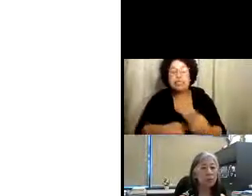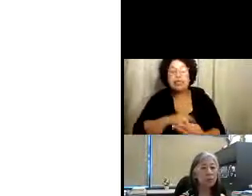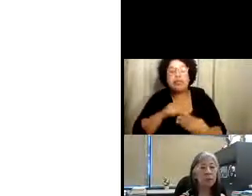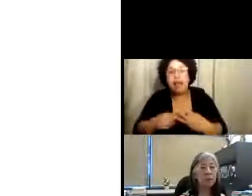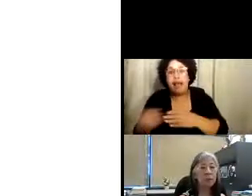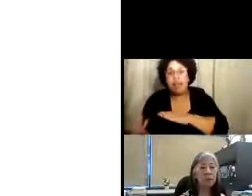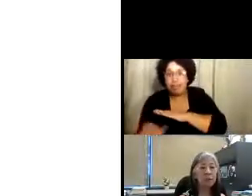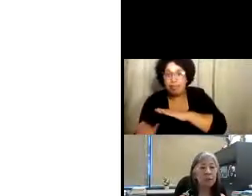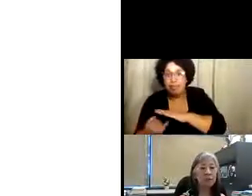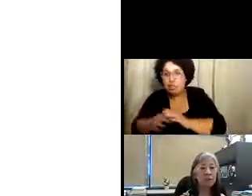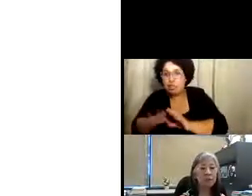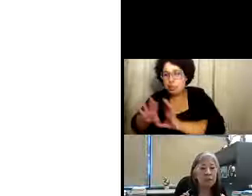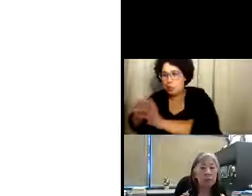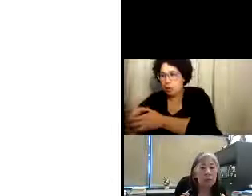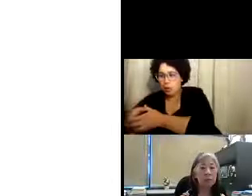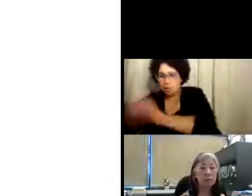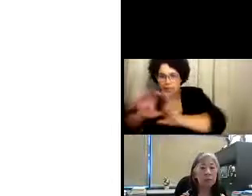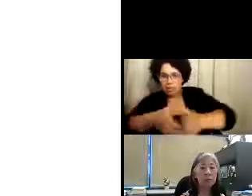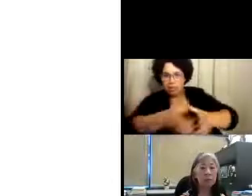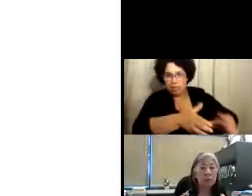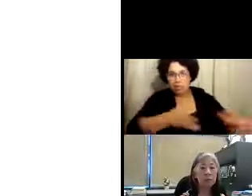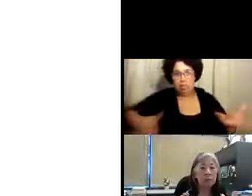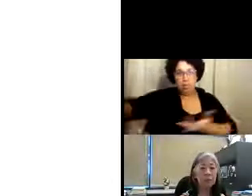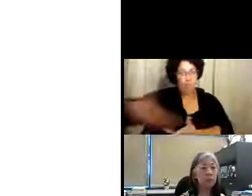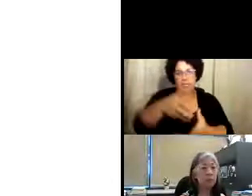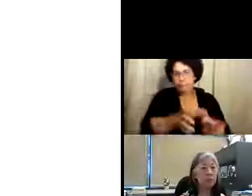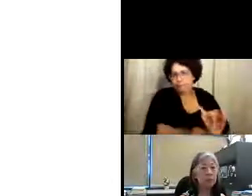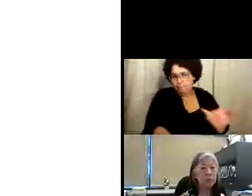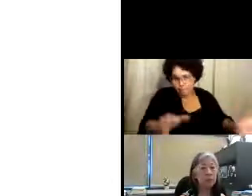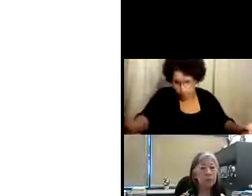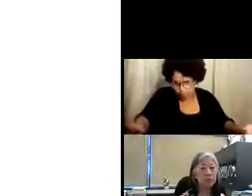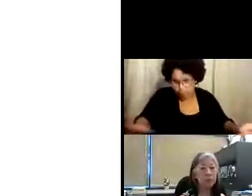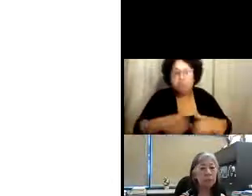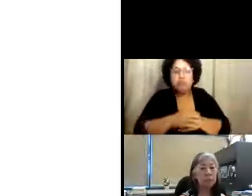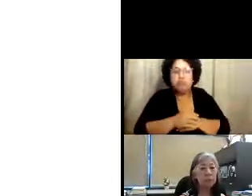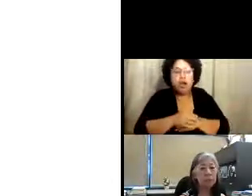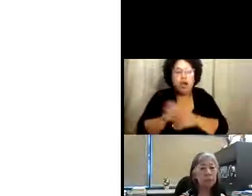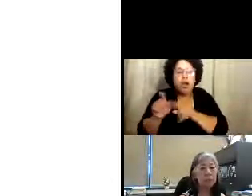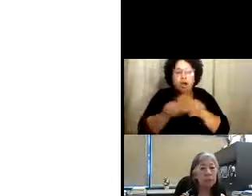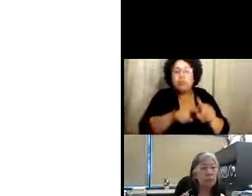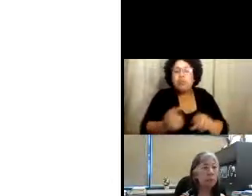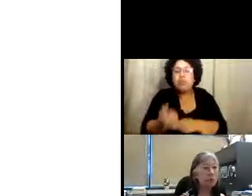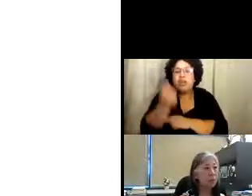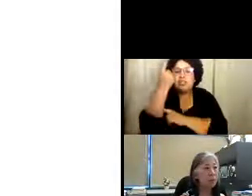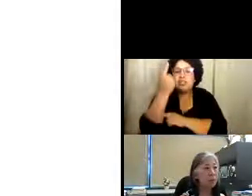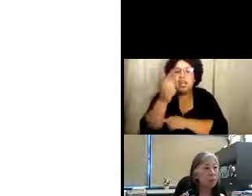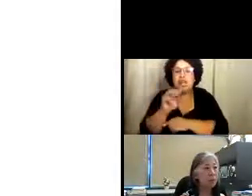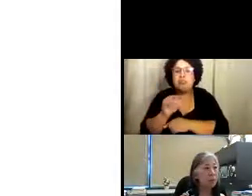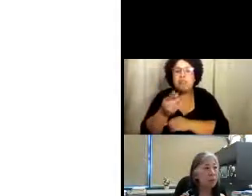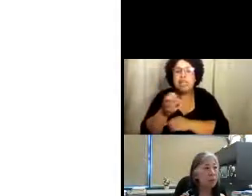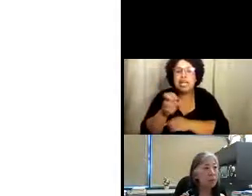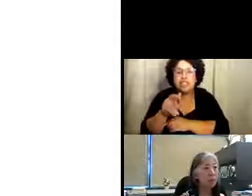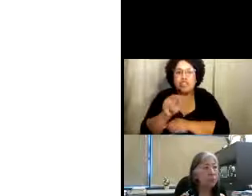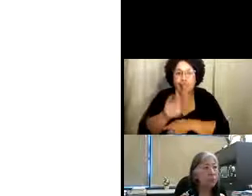bien específicas, por ejemplo, pruebas, medidas de seguridad y mitigación. Y solamente para